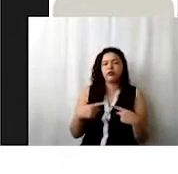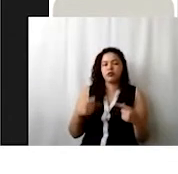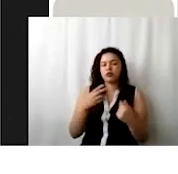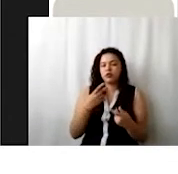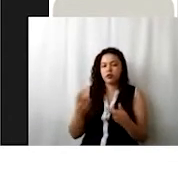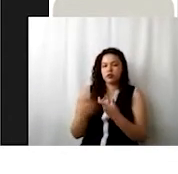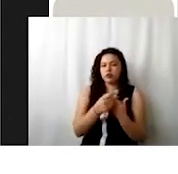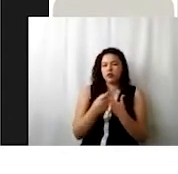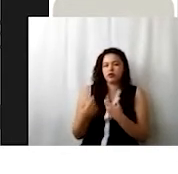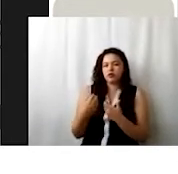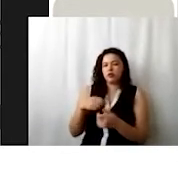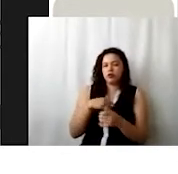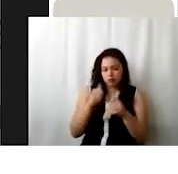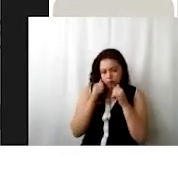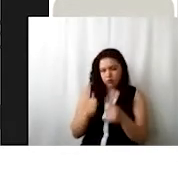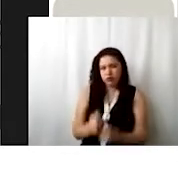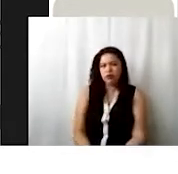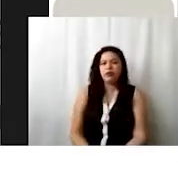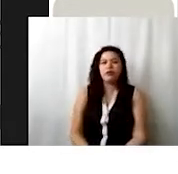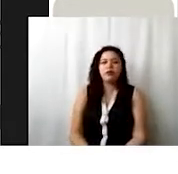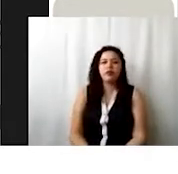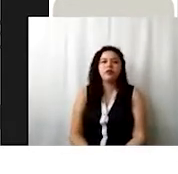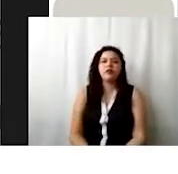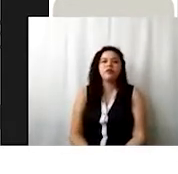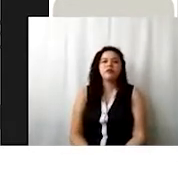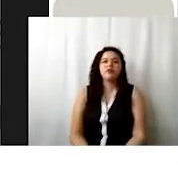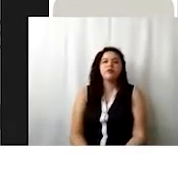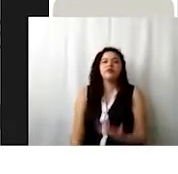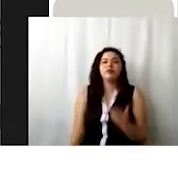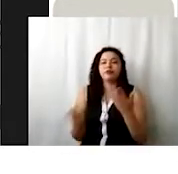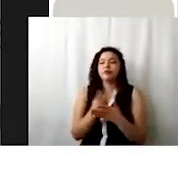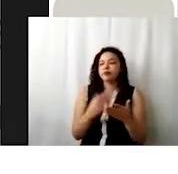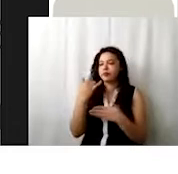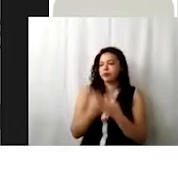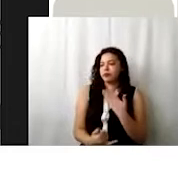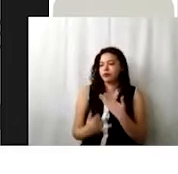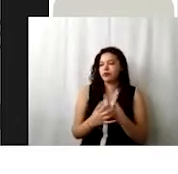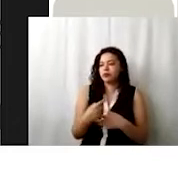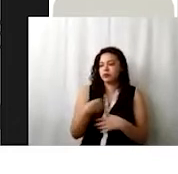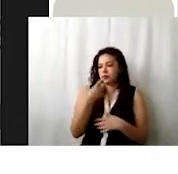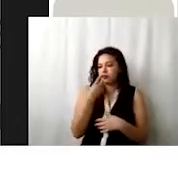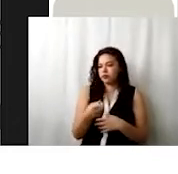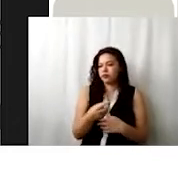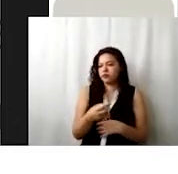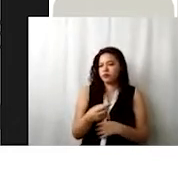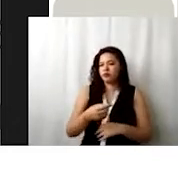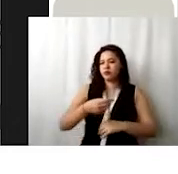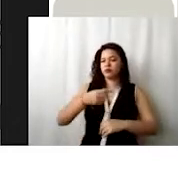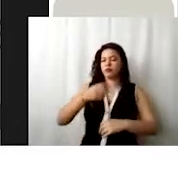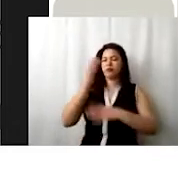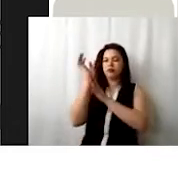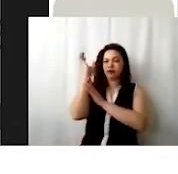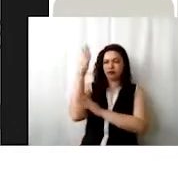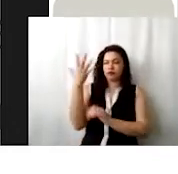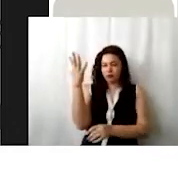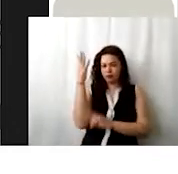a quienes vamos a atender. En el caso del proyecto, como les decía, el tronco va a ser el programa y